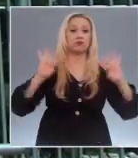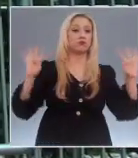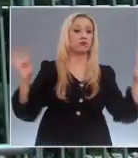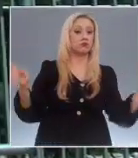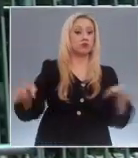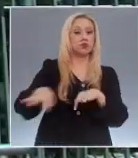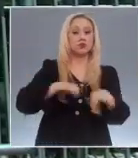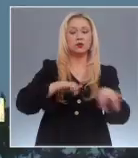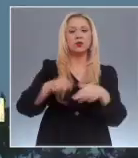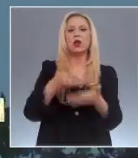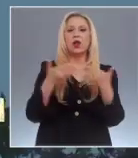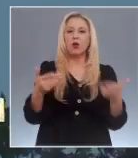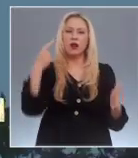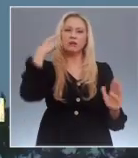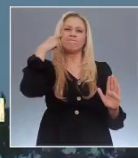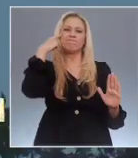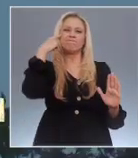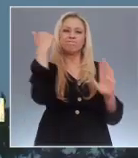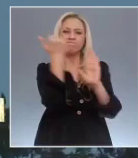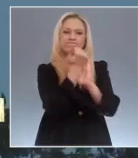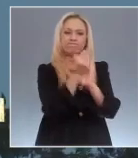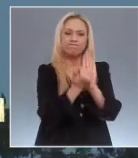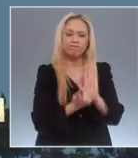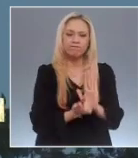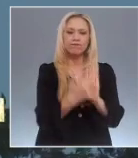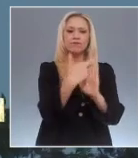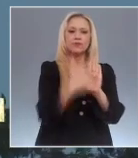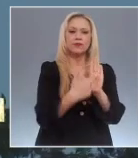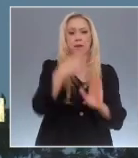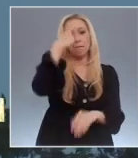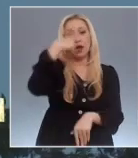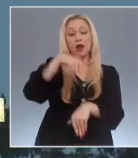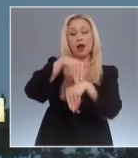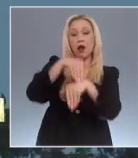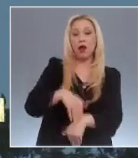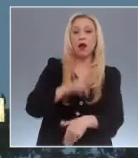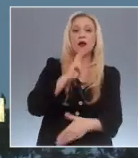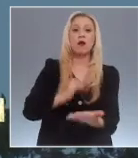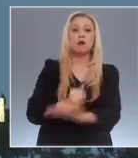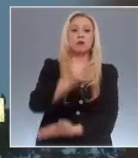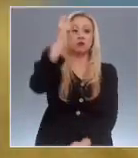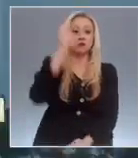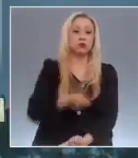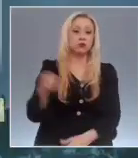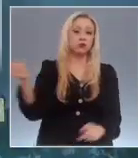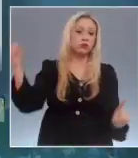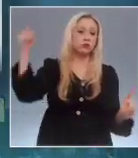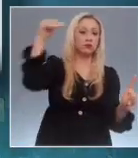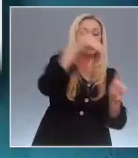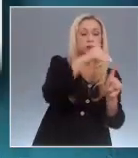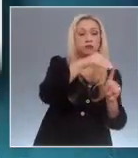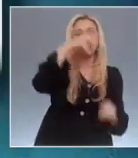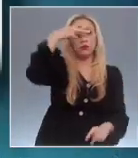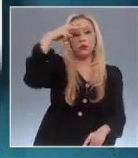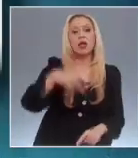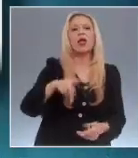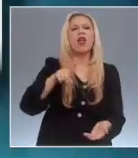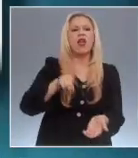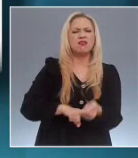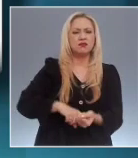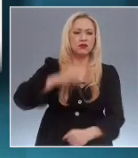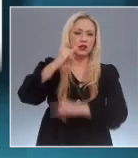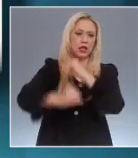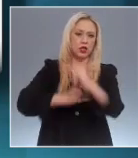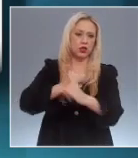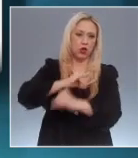cumplir con las sentencias y recomendaciones al Estado mexicano por parte de organismos internacionales. Lo anterior lo dio a conocer